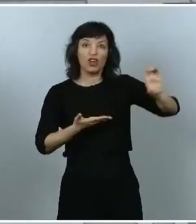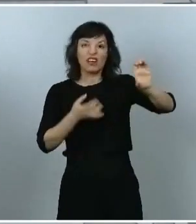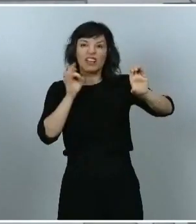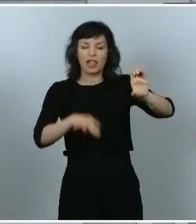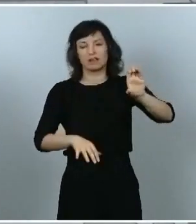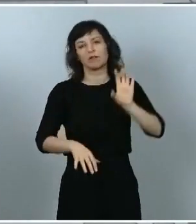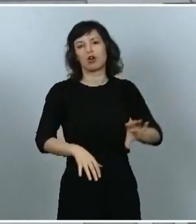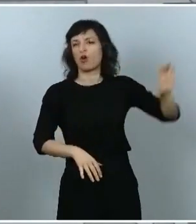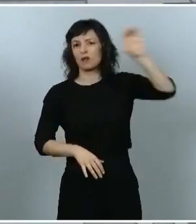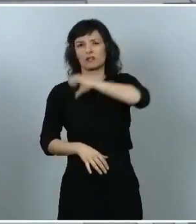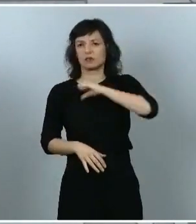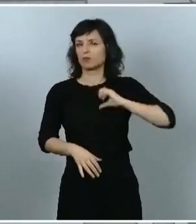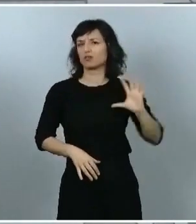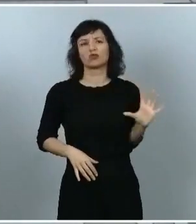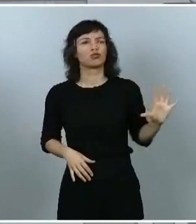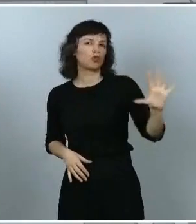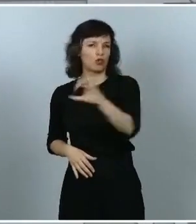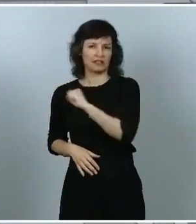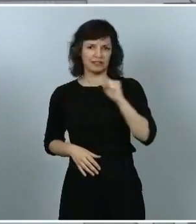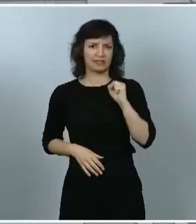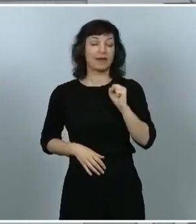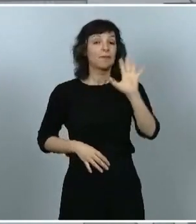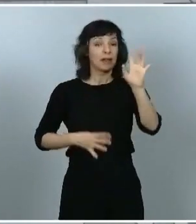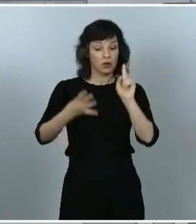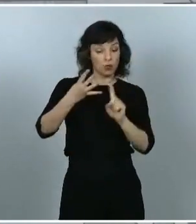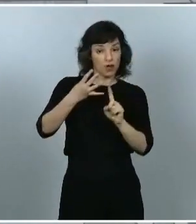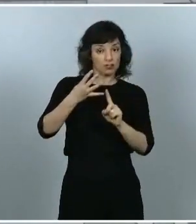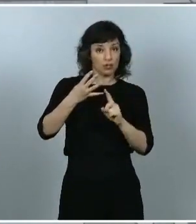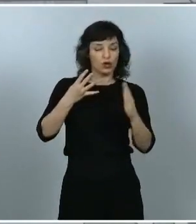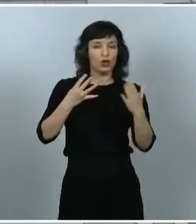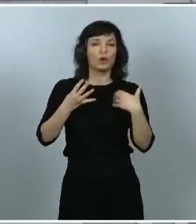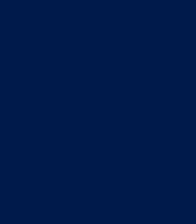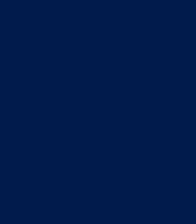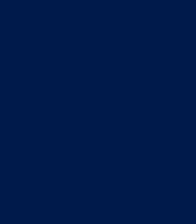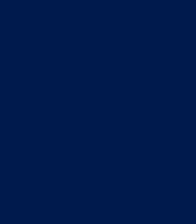salvo en el tramo cuatro, en el que solo incluya las del régimen común.